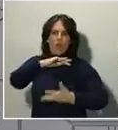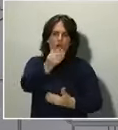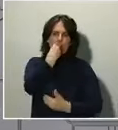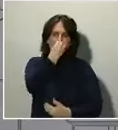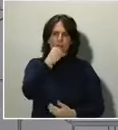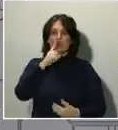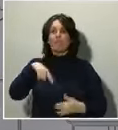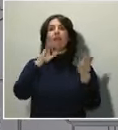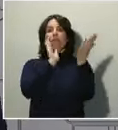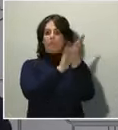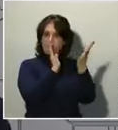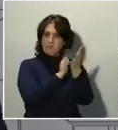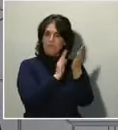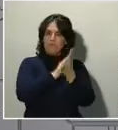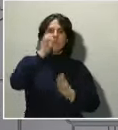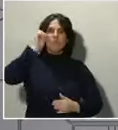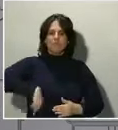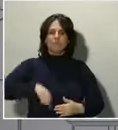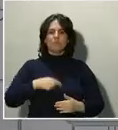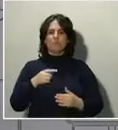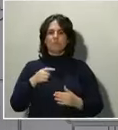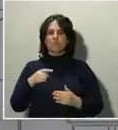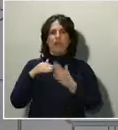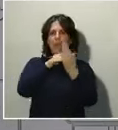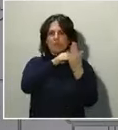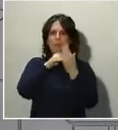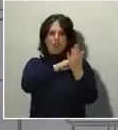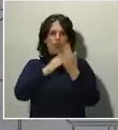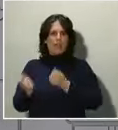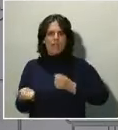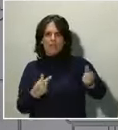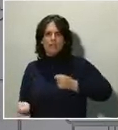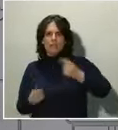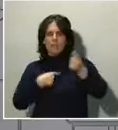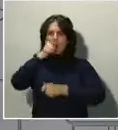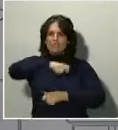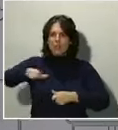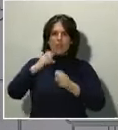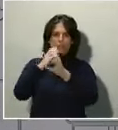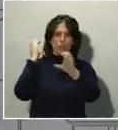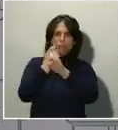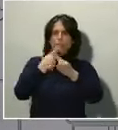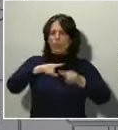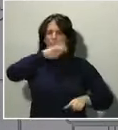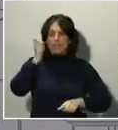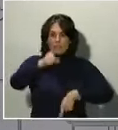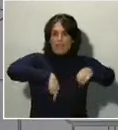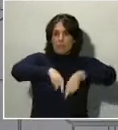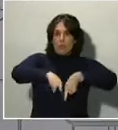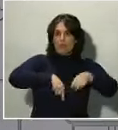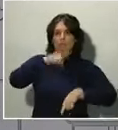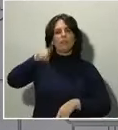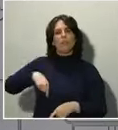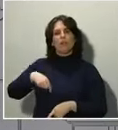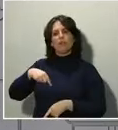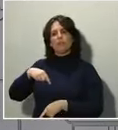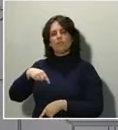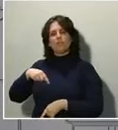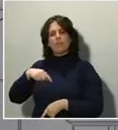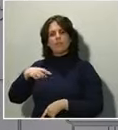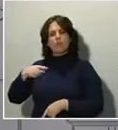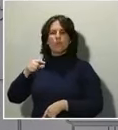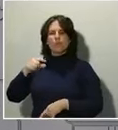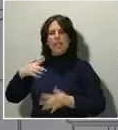y también de mercancías. Aplausos a los profesionales de la salud mental, que están ofreciendo apoyo telemático para que no